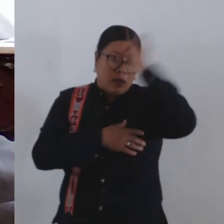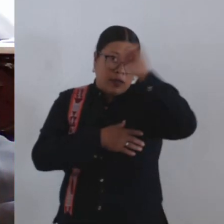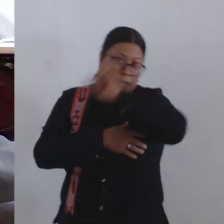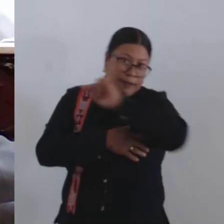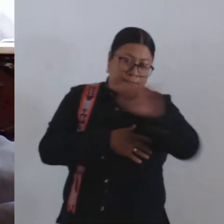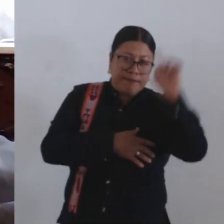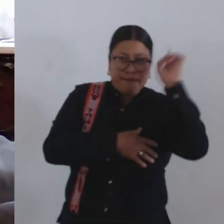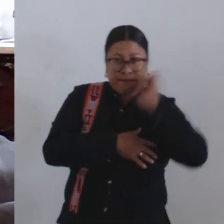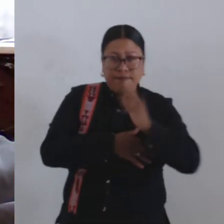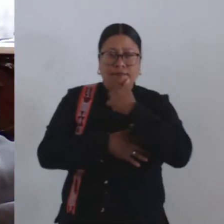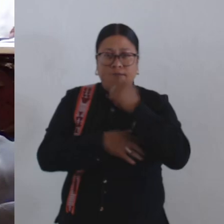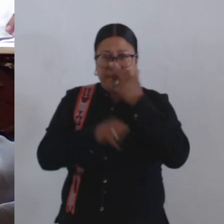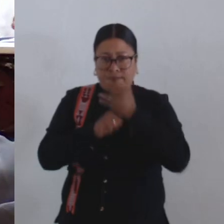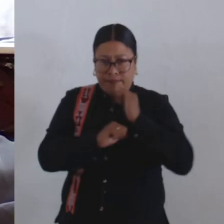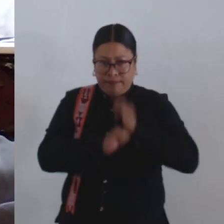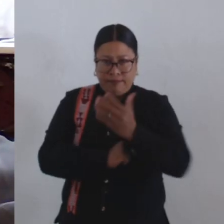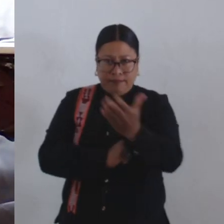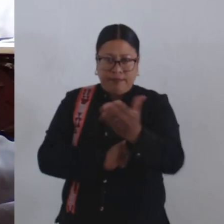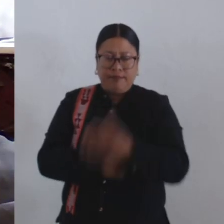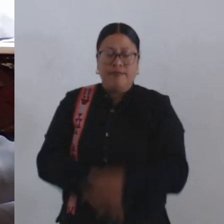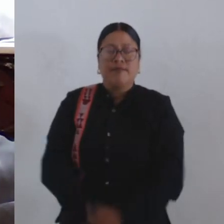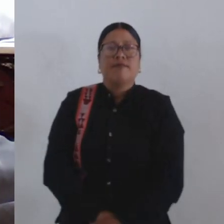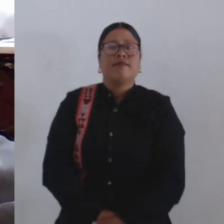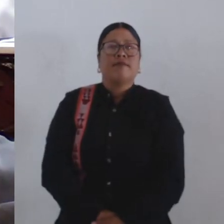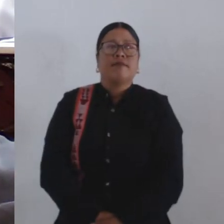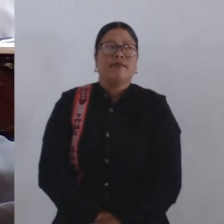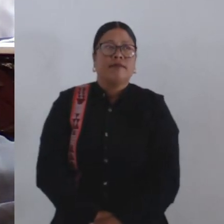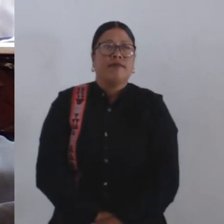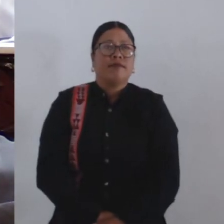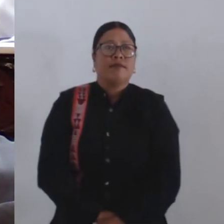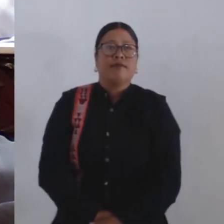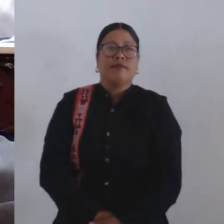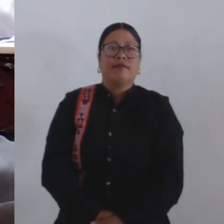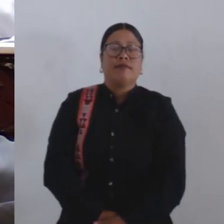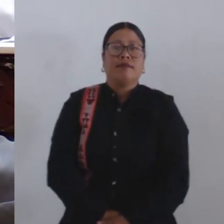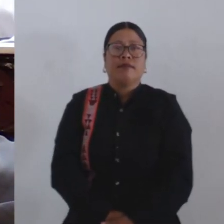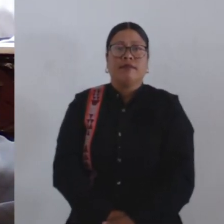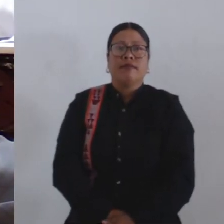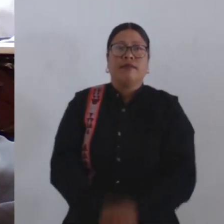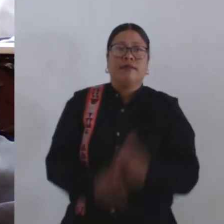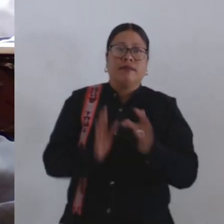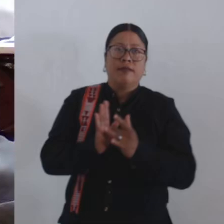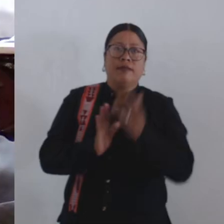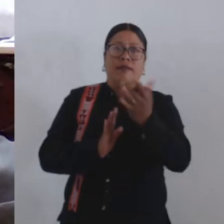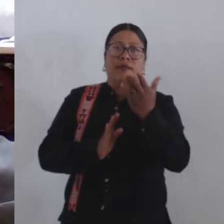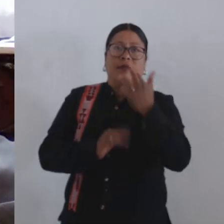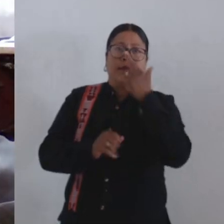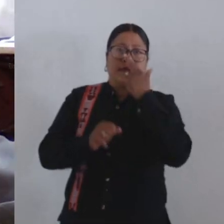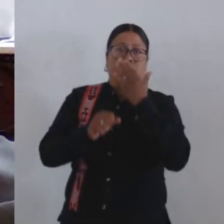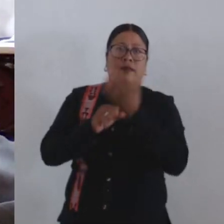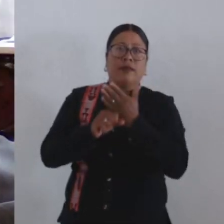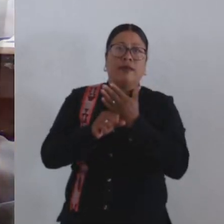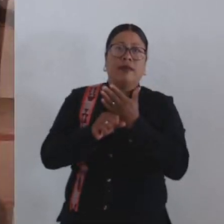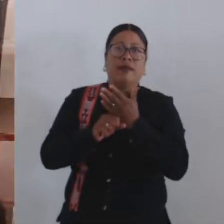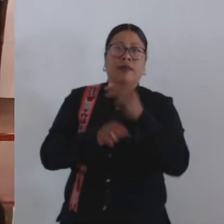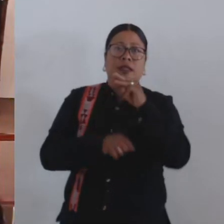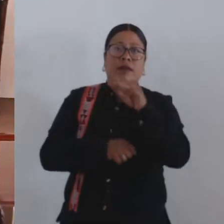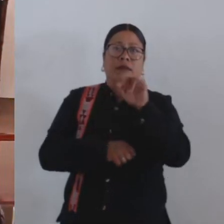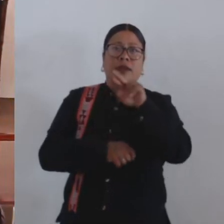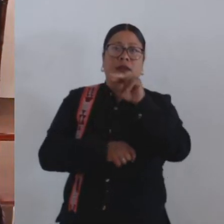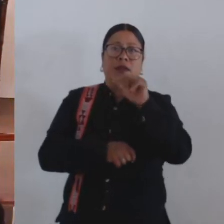a su consideración y de las señoras y señores concejales? Gracias. Sí, la regidora en Vietnam.